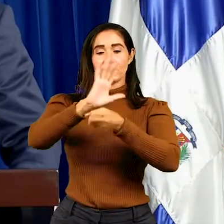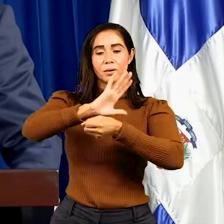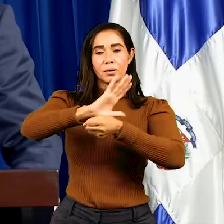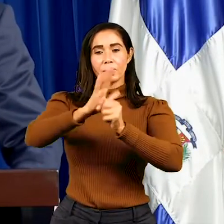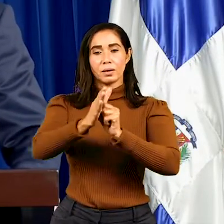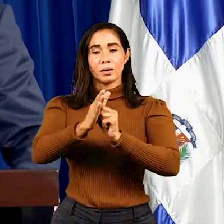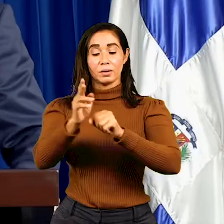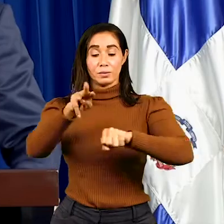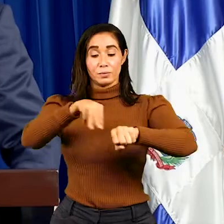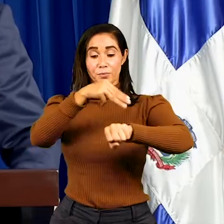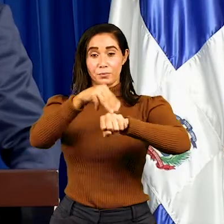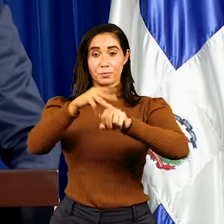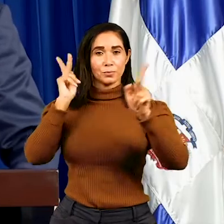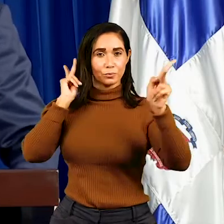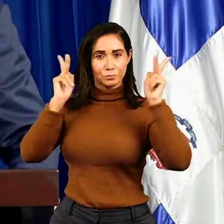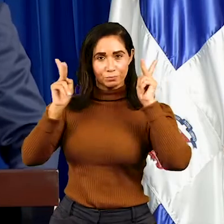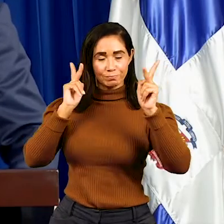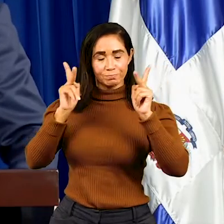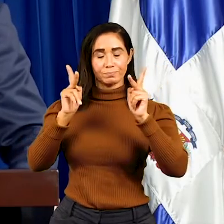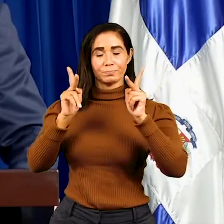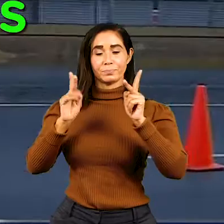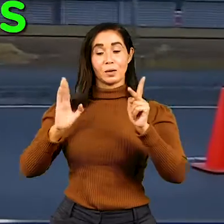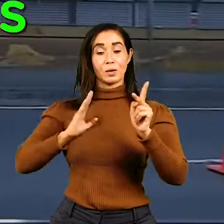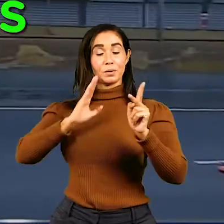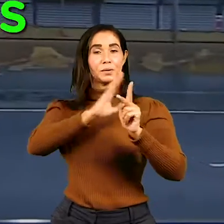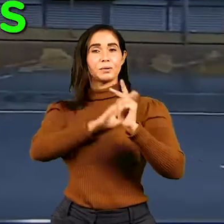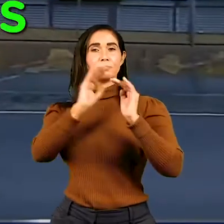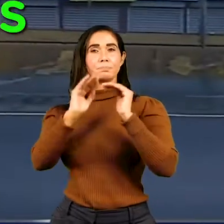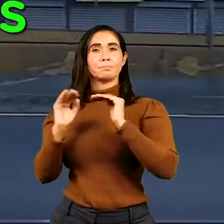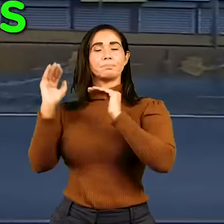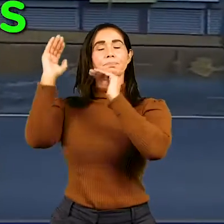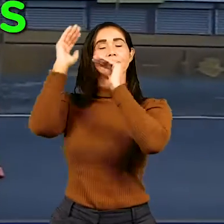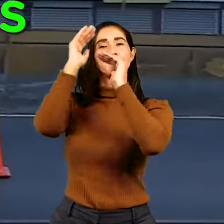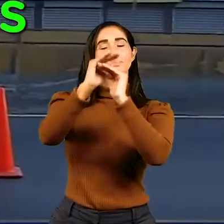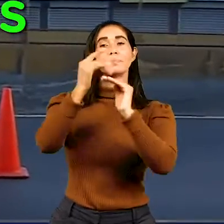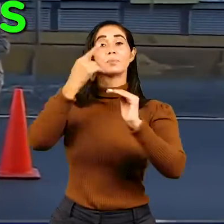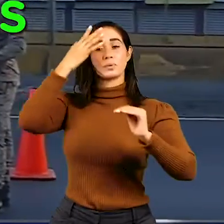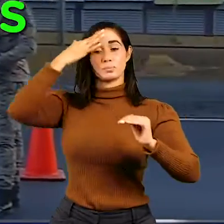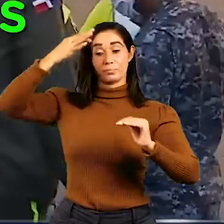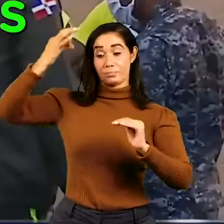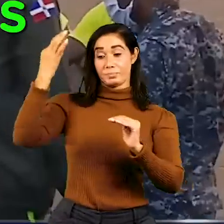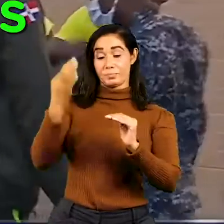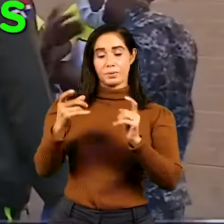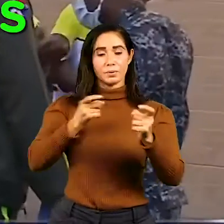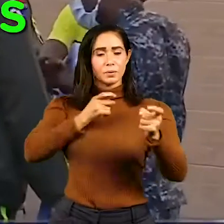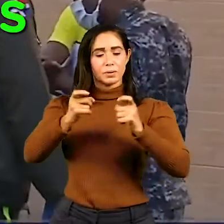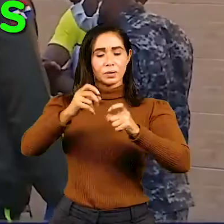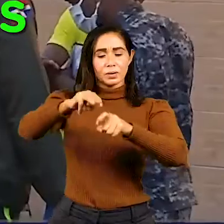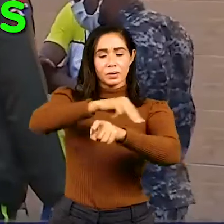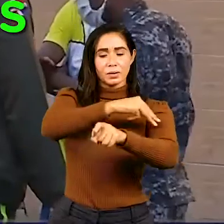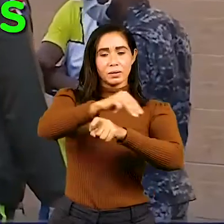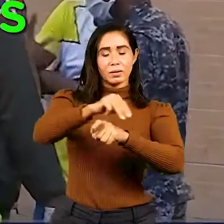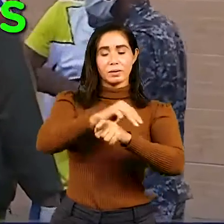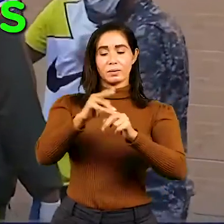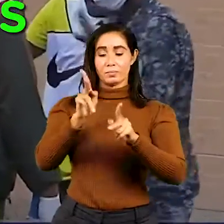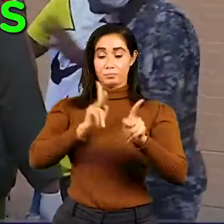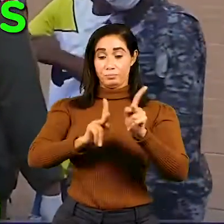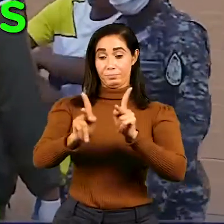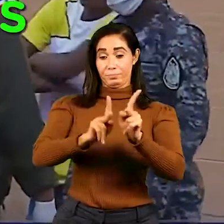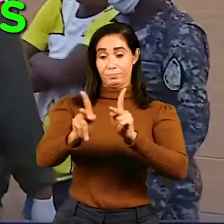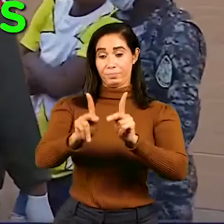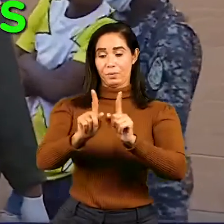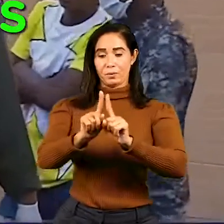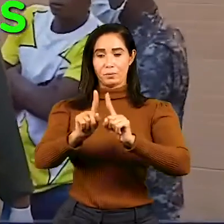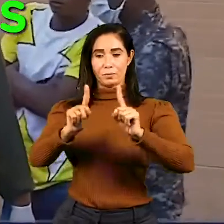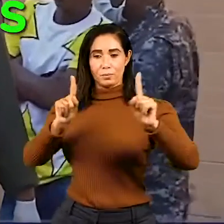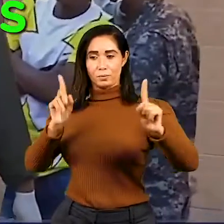del coronavirus en el municipio de Puerto Plata, la Comisión de Alto Nivel dispuso limitar el tránsito y circulación